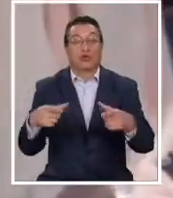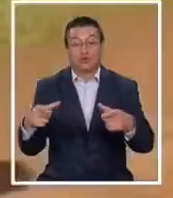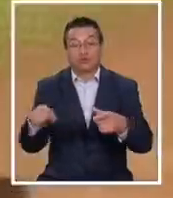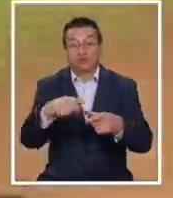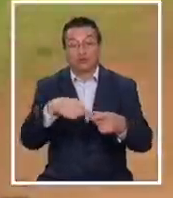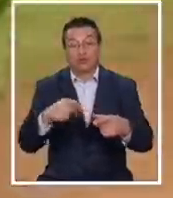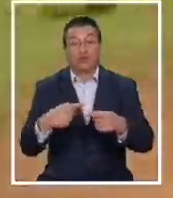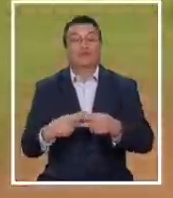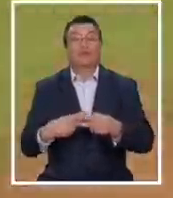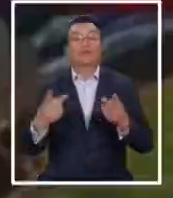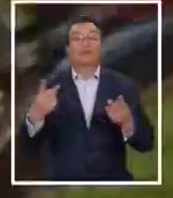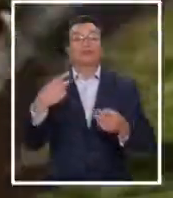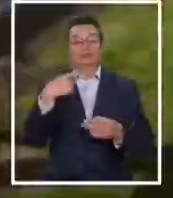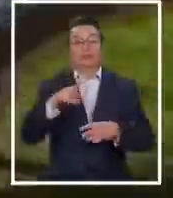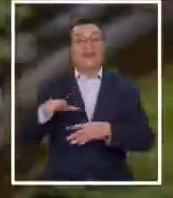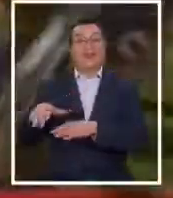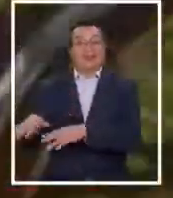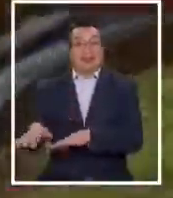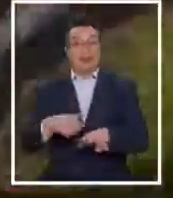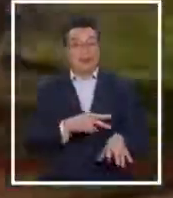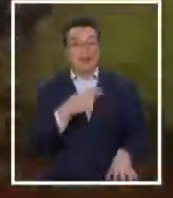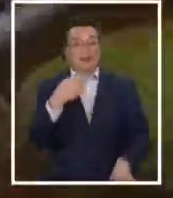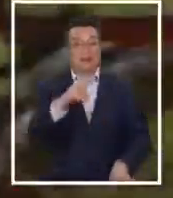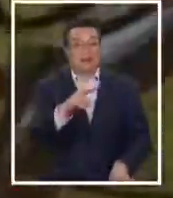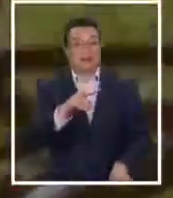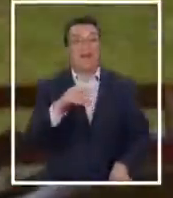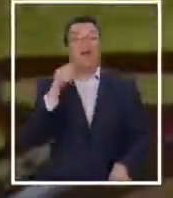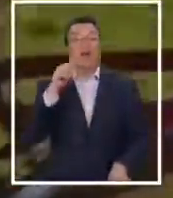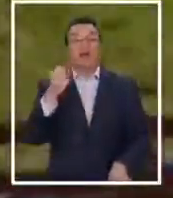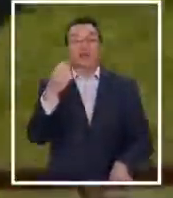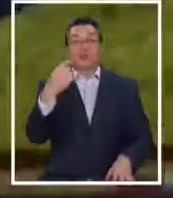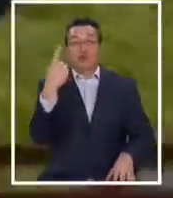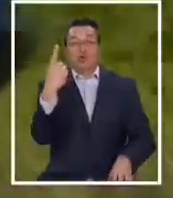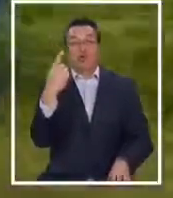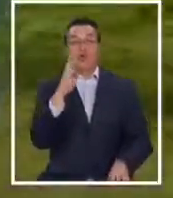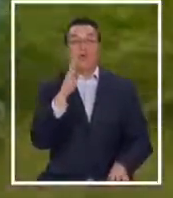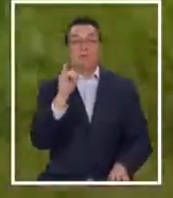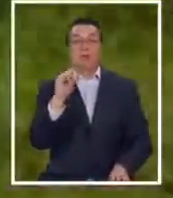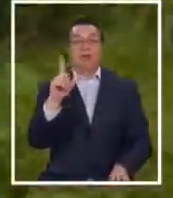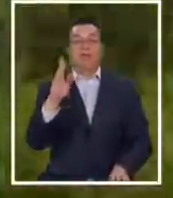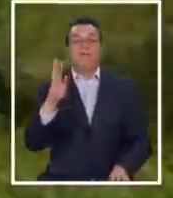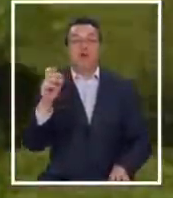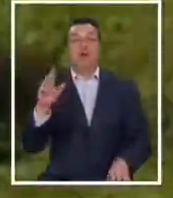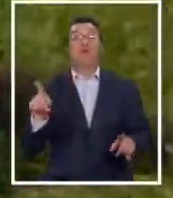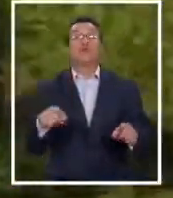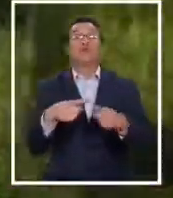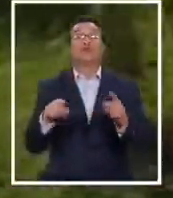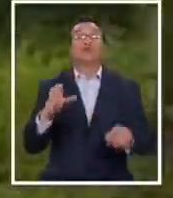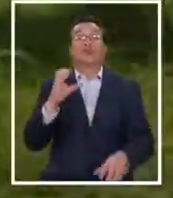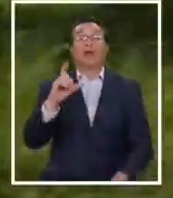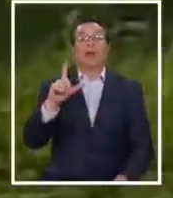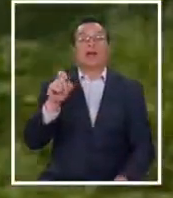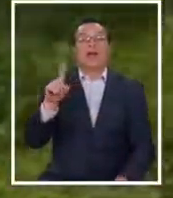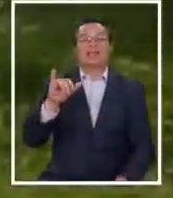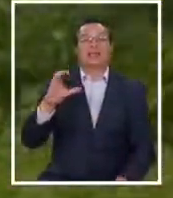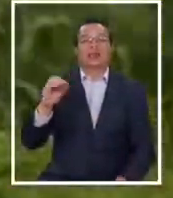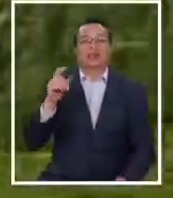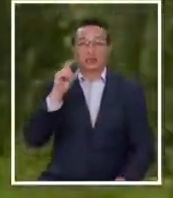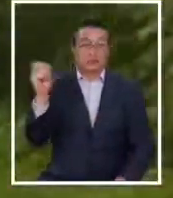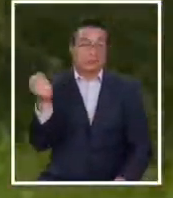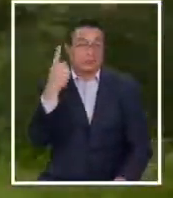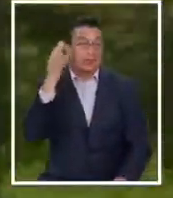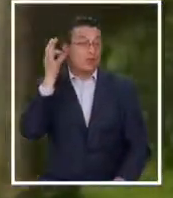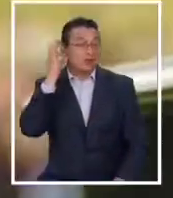disco debut, Odisea, en Rapanui y ya figura en el número uno de la lista Billboard para música clásica, convirtiéndose en la primera